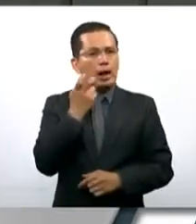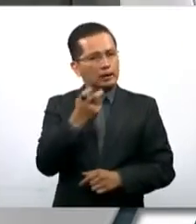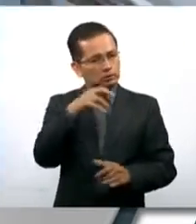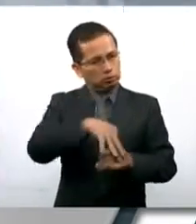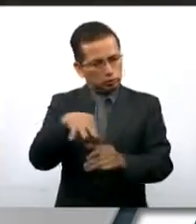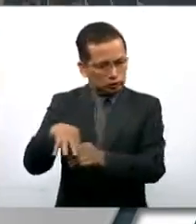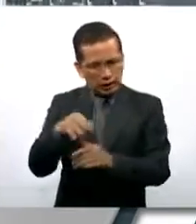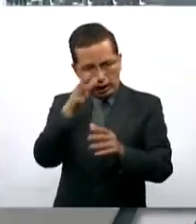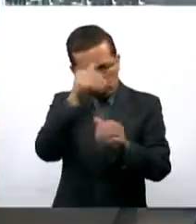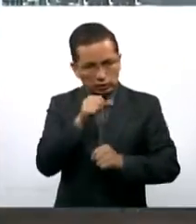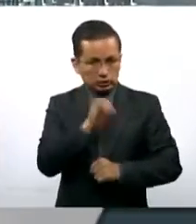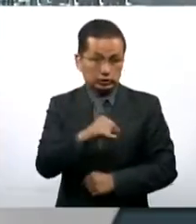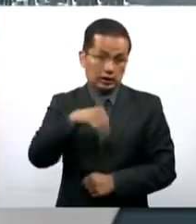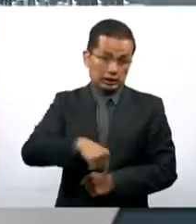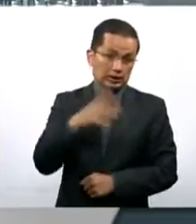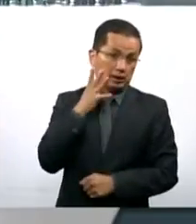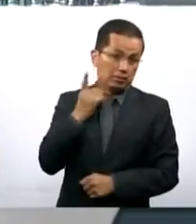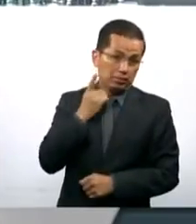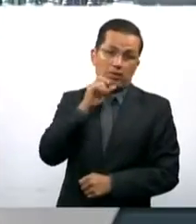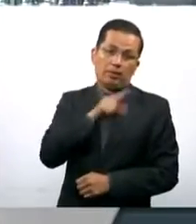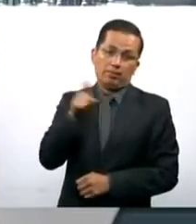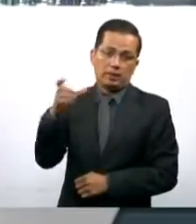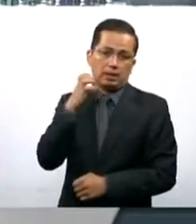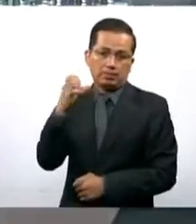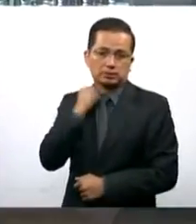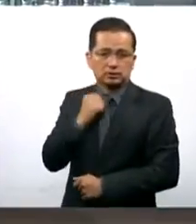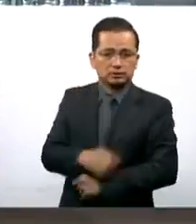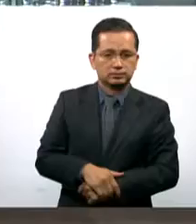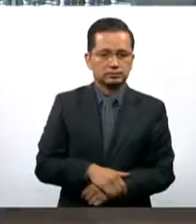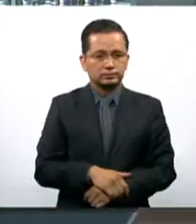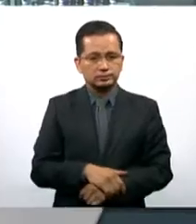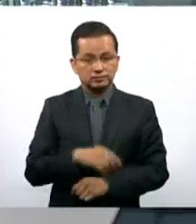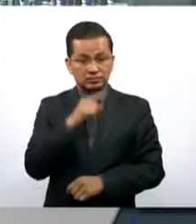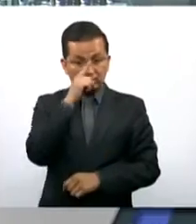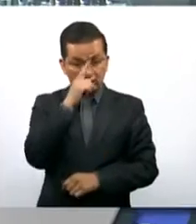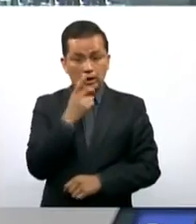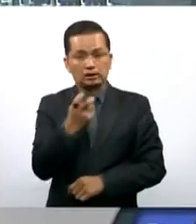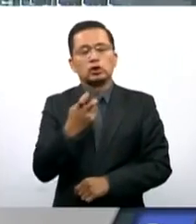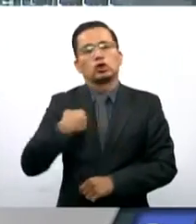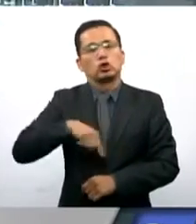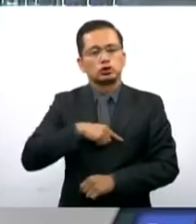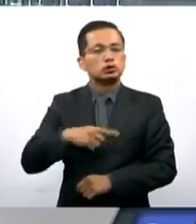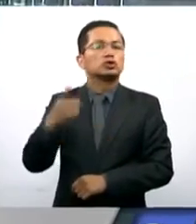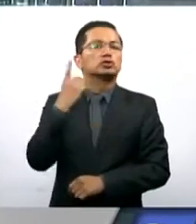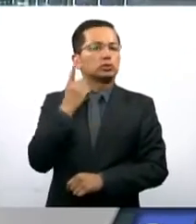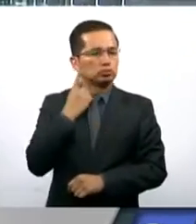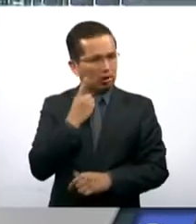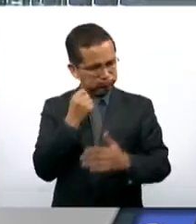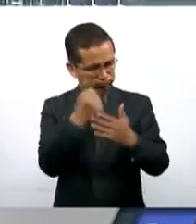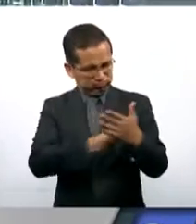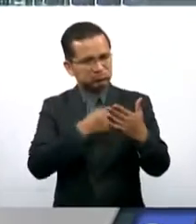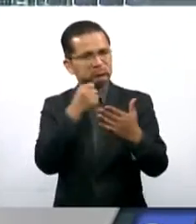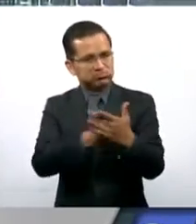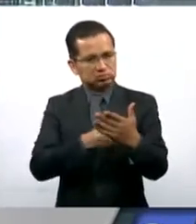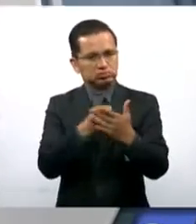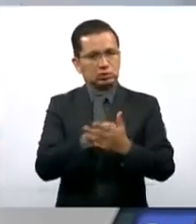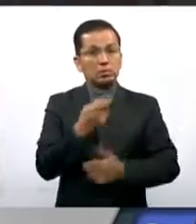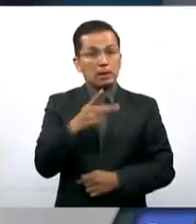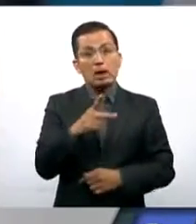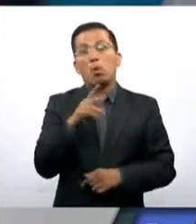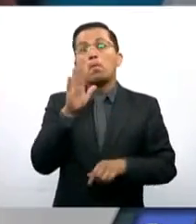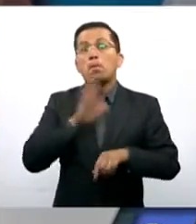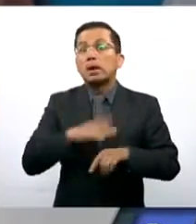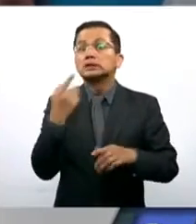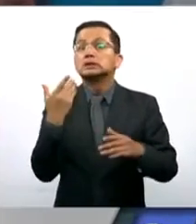aquí y en el Senado. Una exigencia de las diputadas, pero sobre todo quiero hacer hincapié de la sociedad